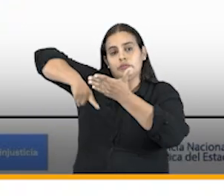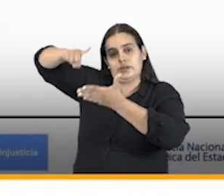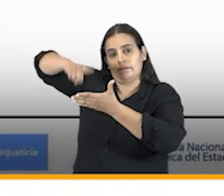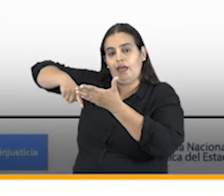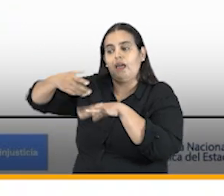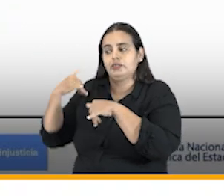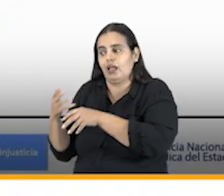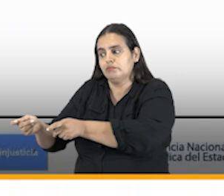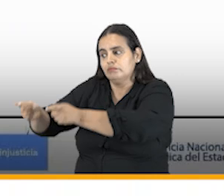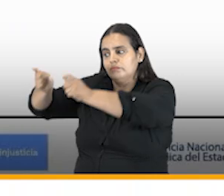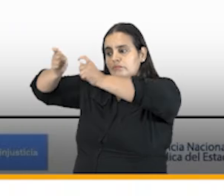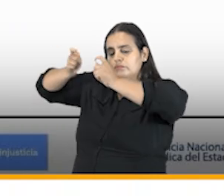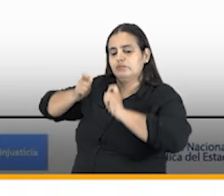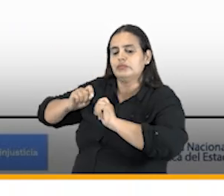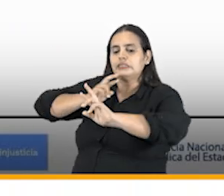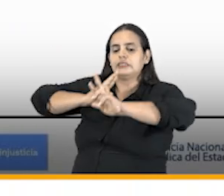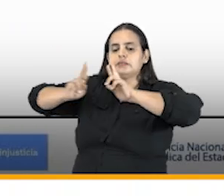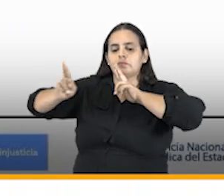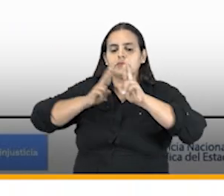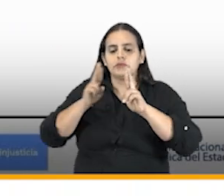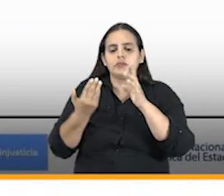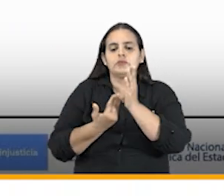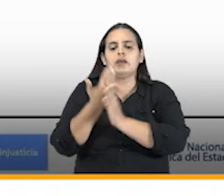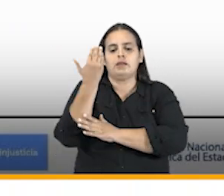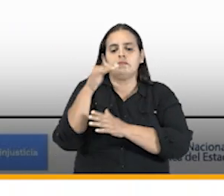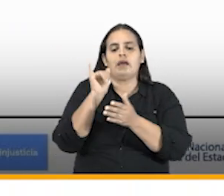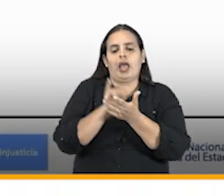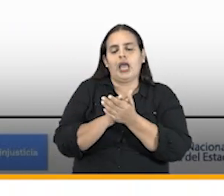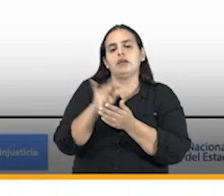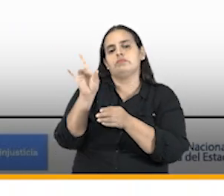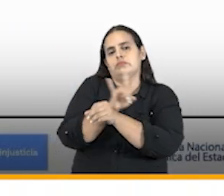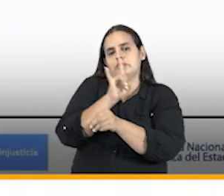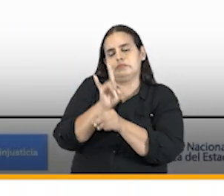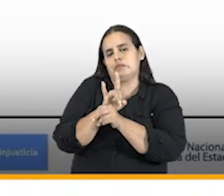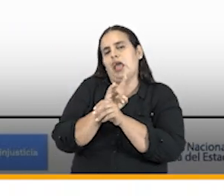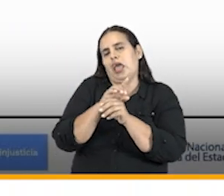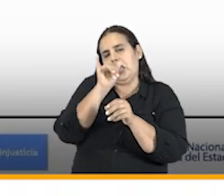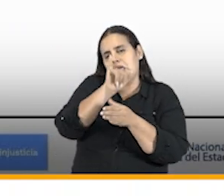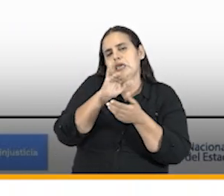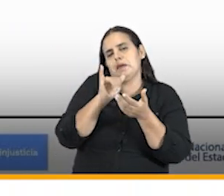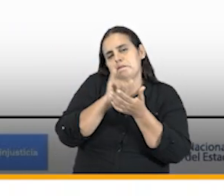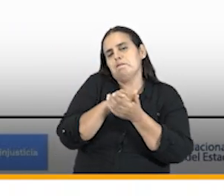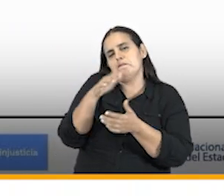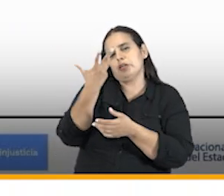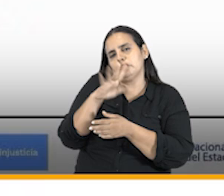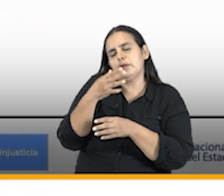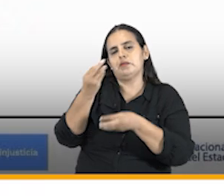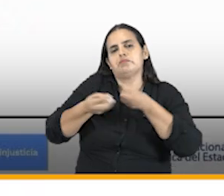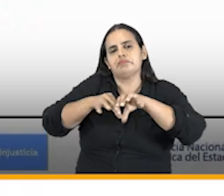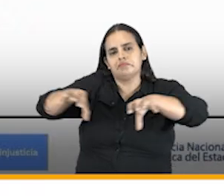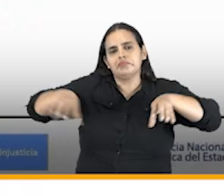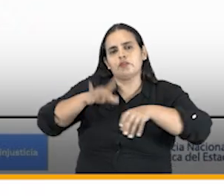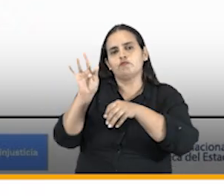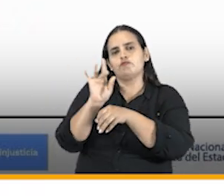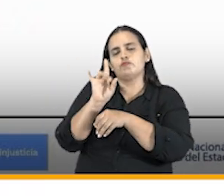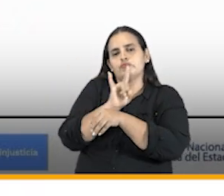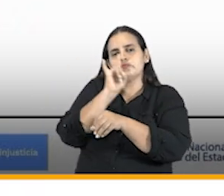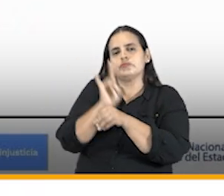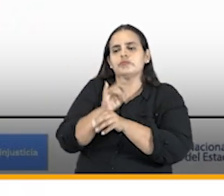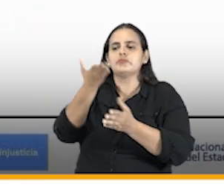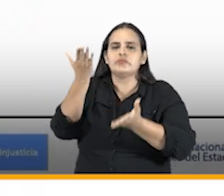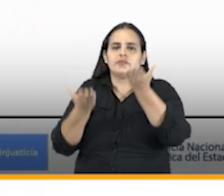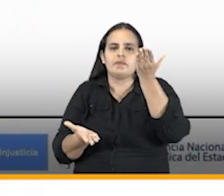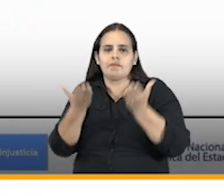nos da el resultado actualización utilizamos una medición proxy que es la